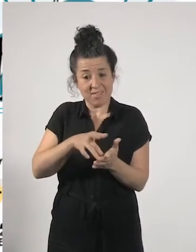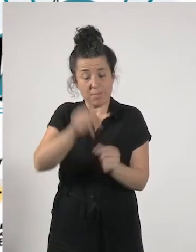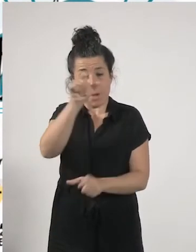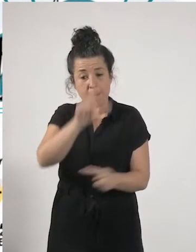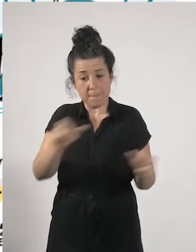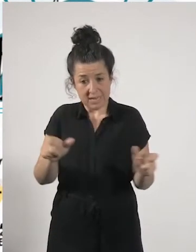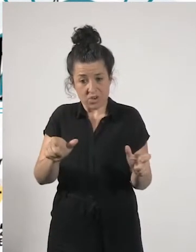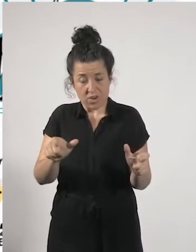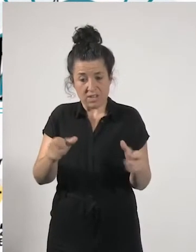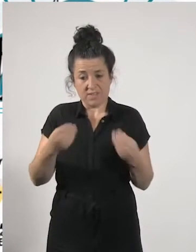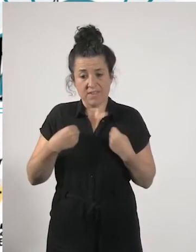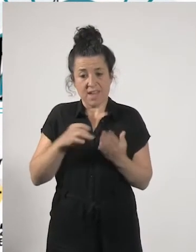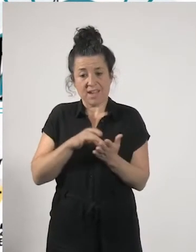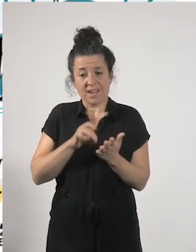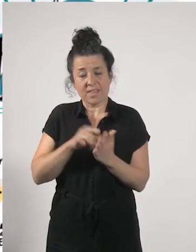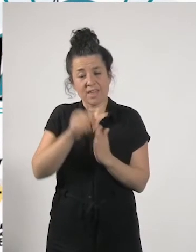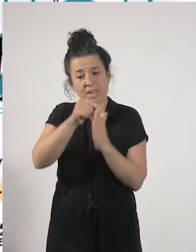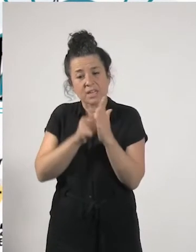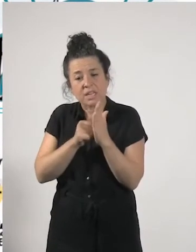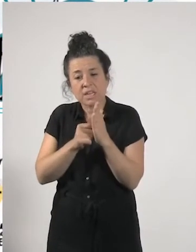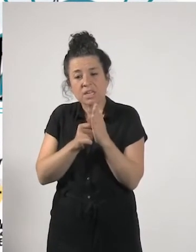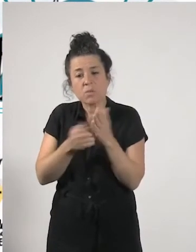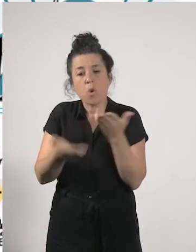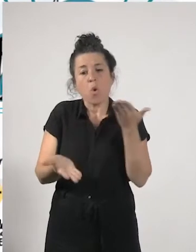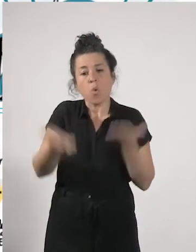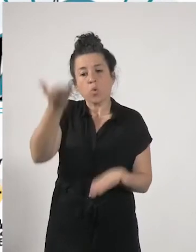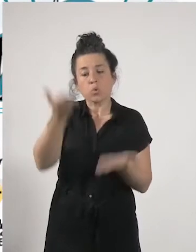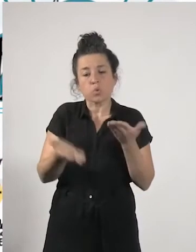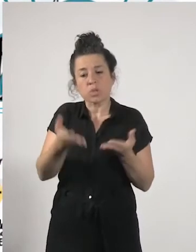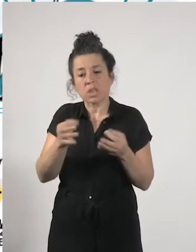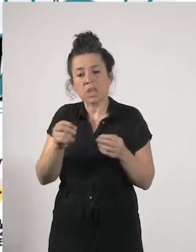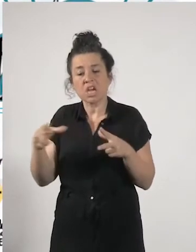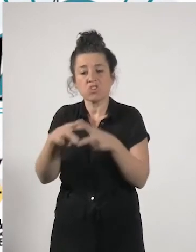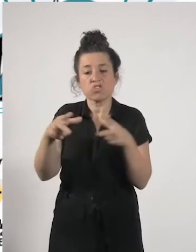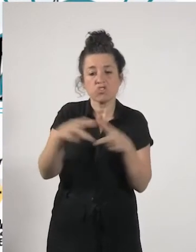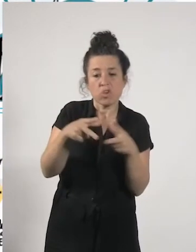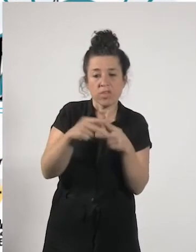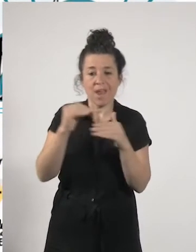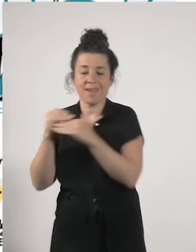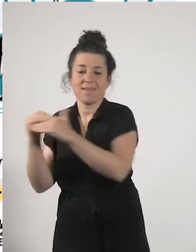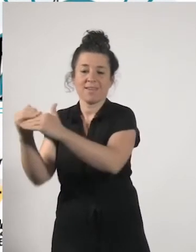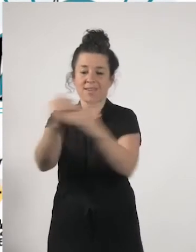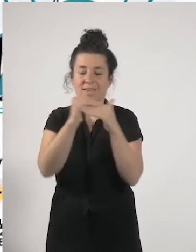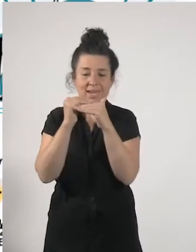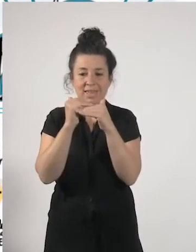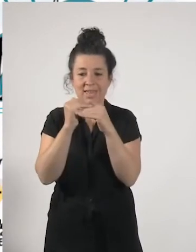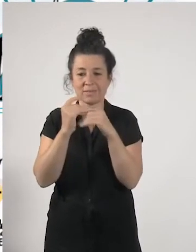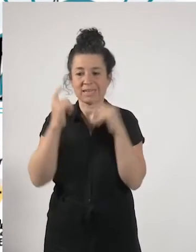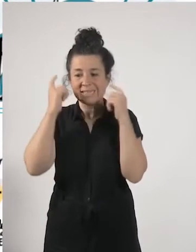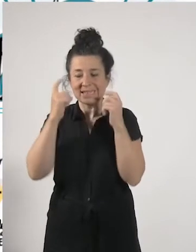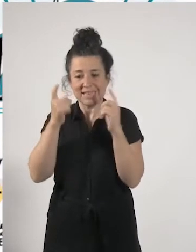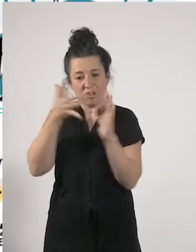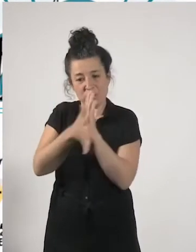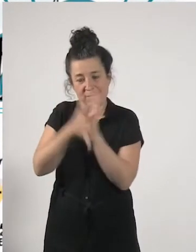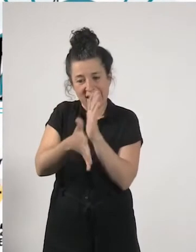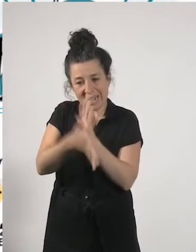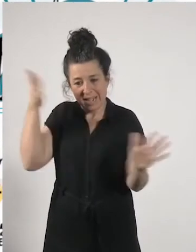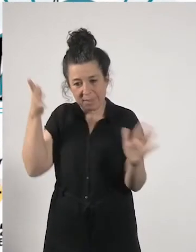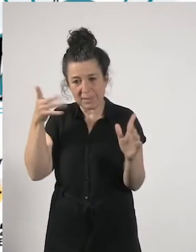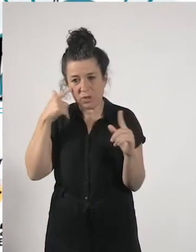equidad y de justicia social más o menos dicho muy rápido lo que he podido recoger